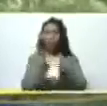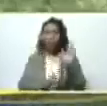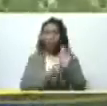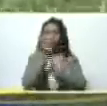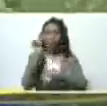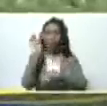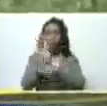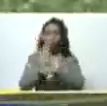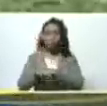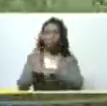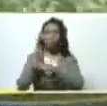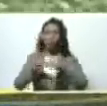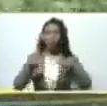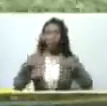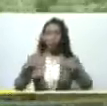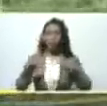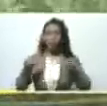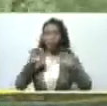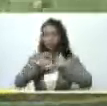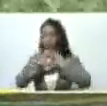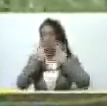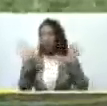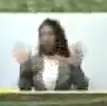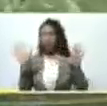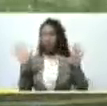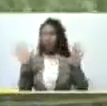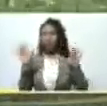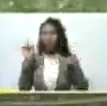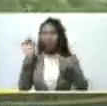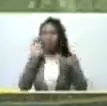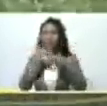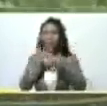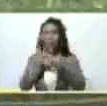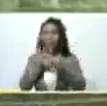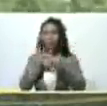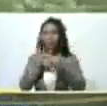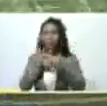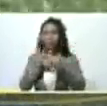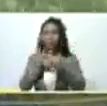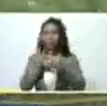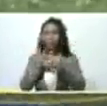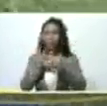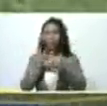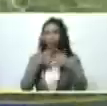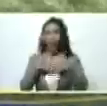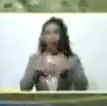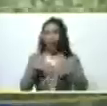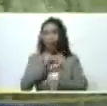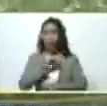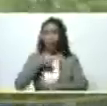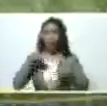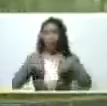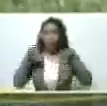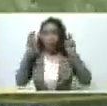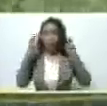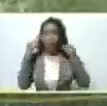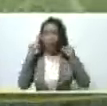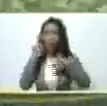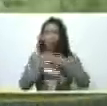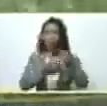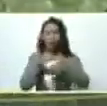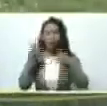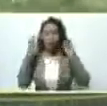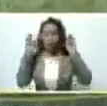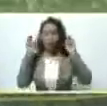cultivo obviamente siendo siendo el ancla siendo la la empresa privada en este caso para potenciar este